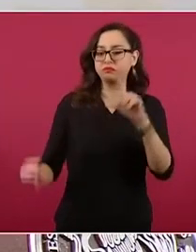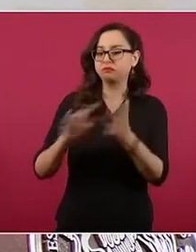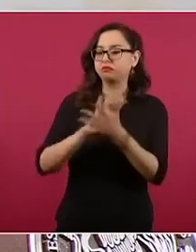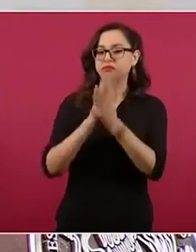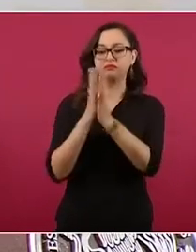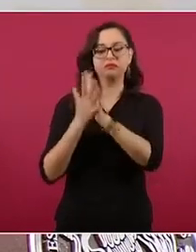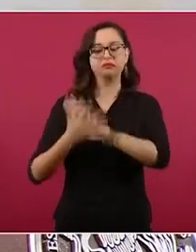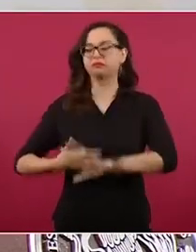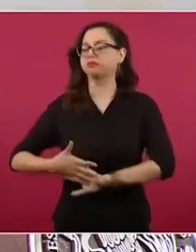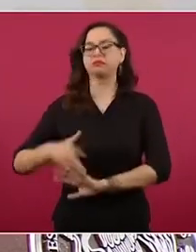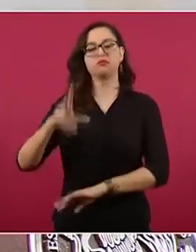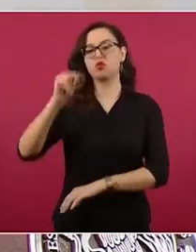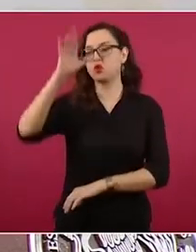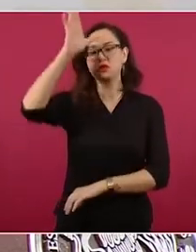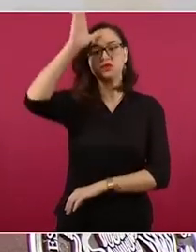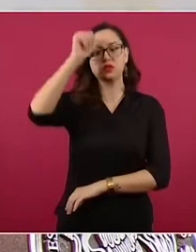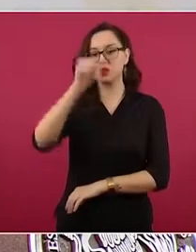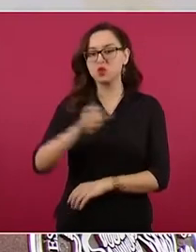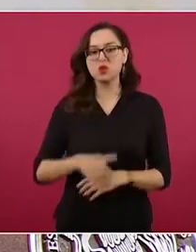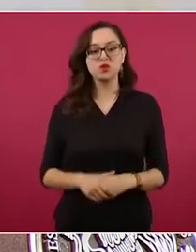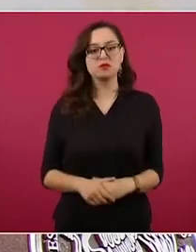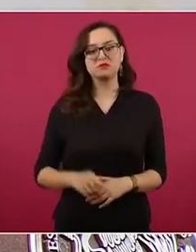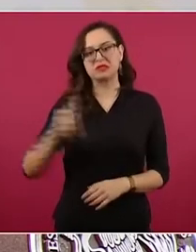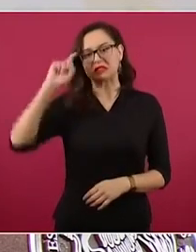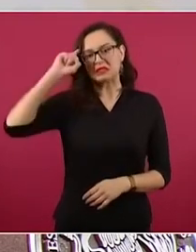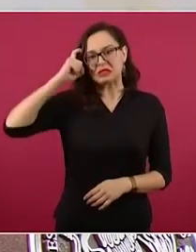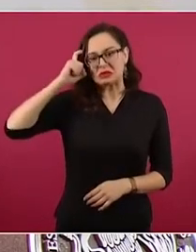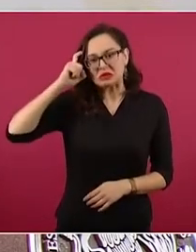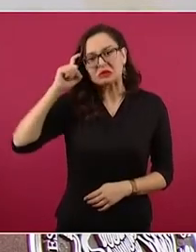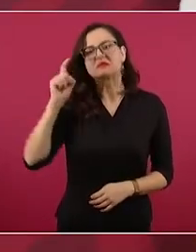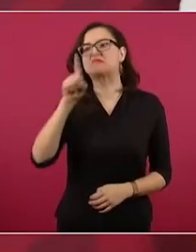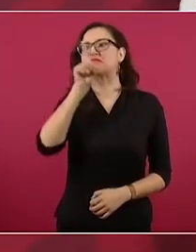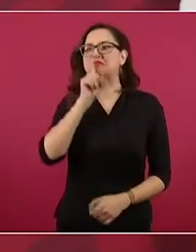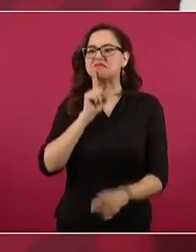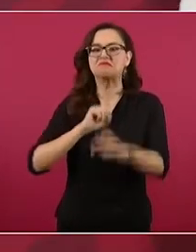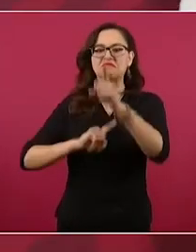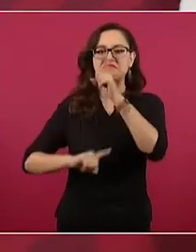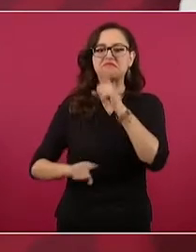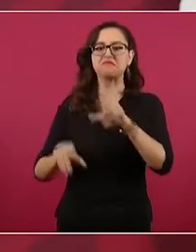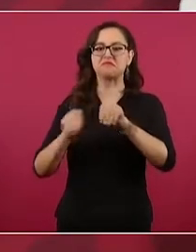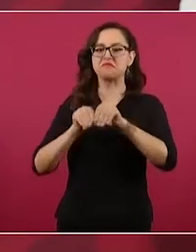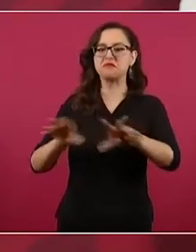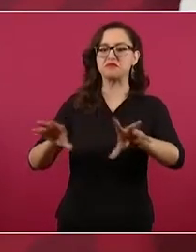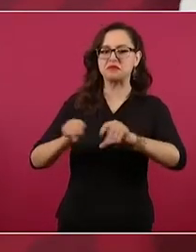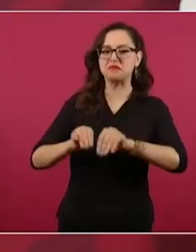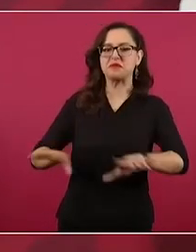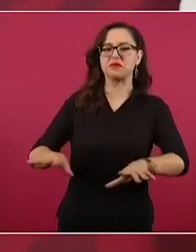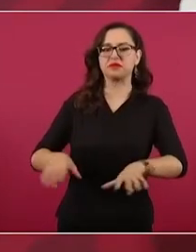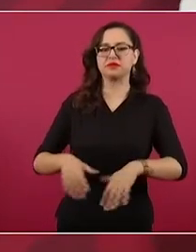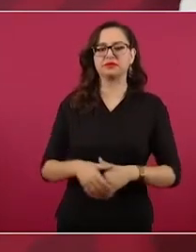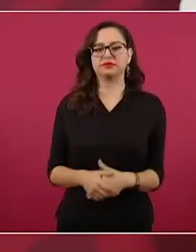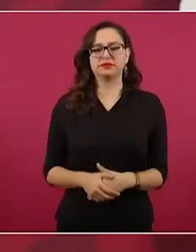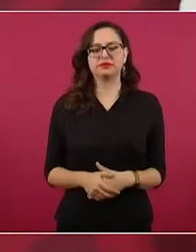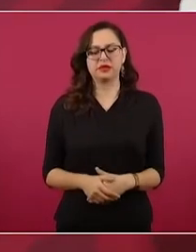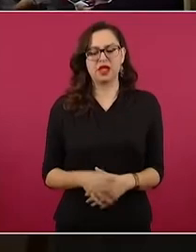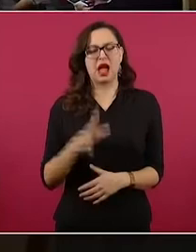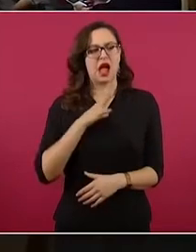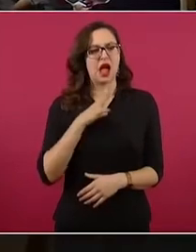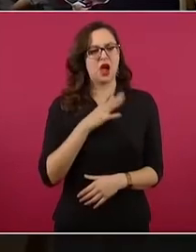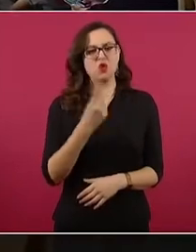ni enojados y hasta mienten. Hay un analista